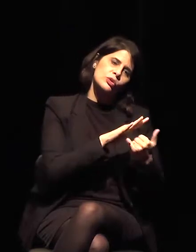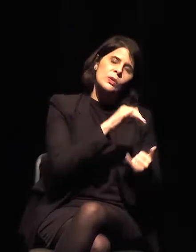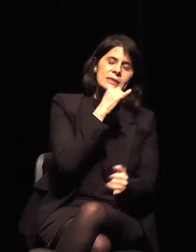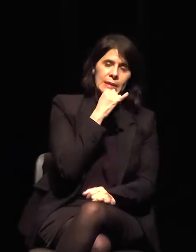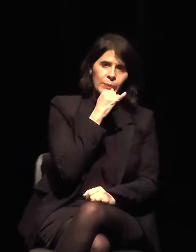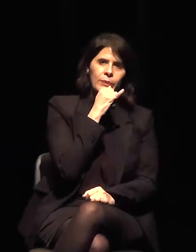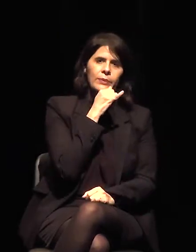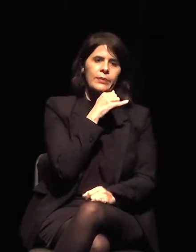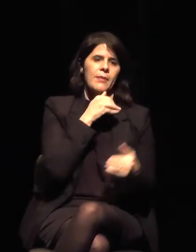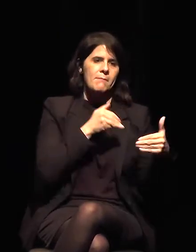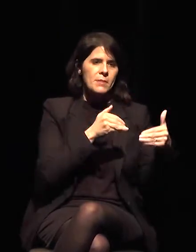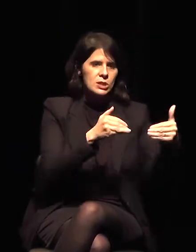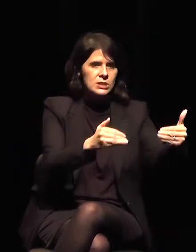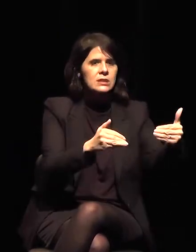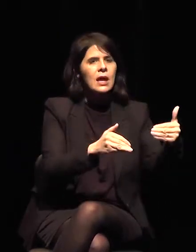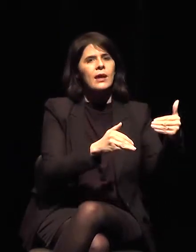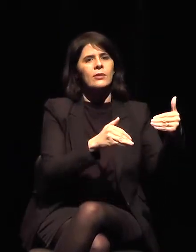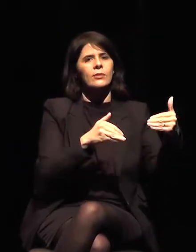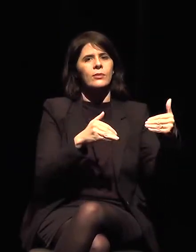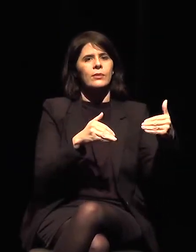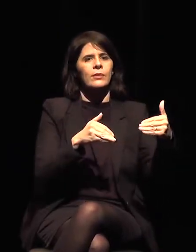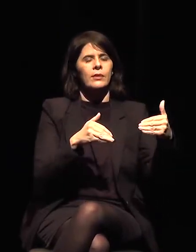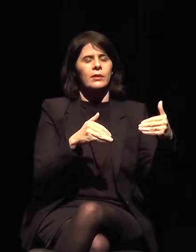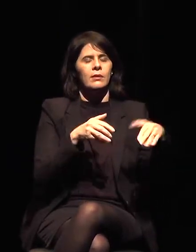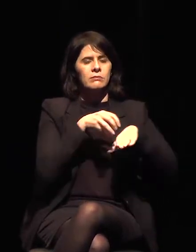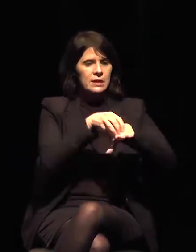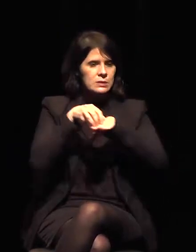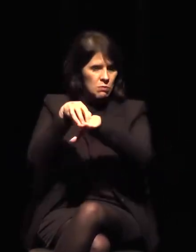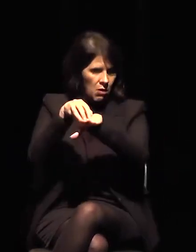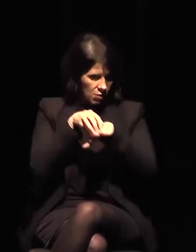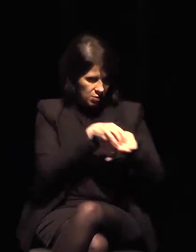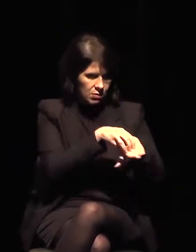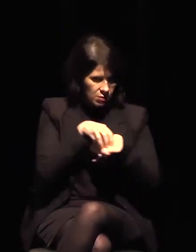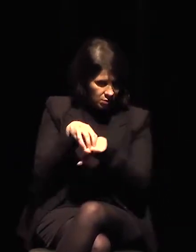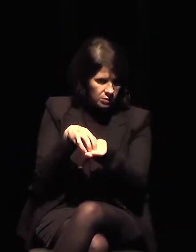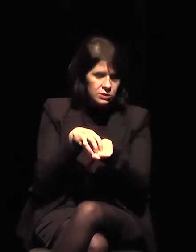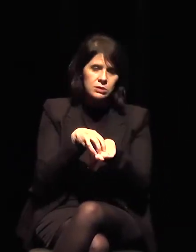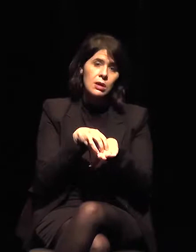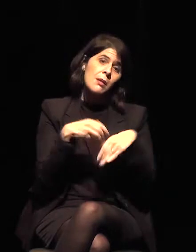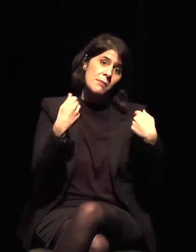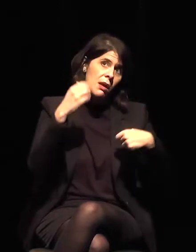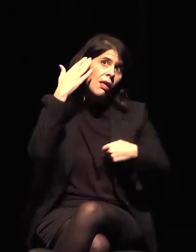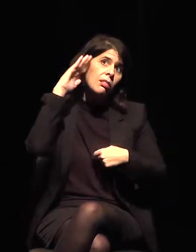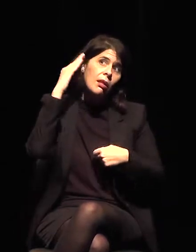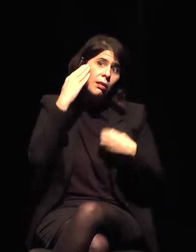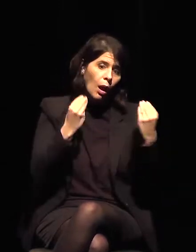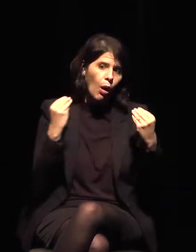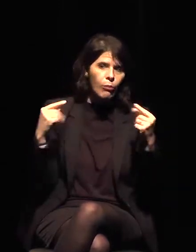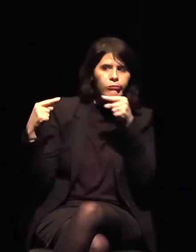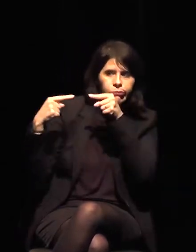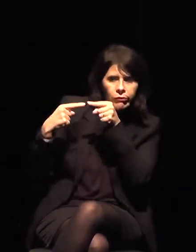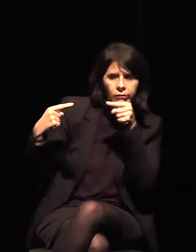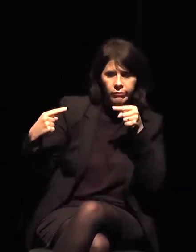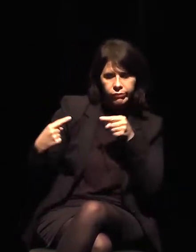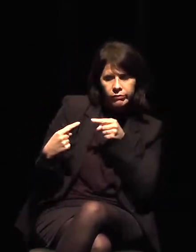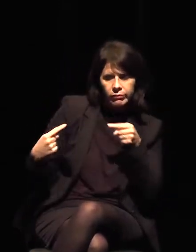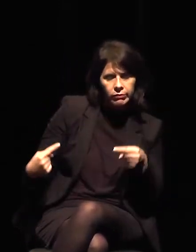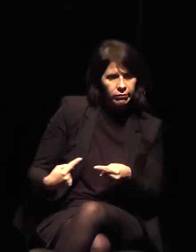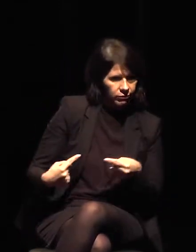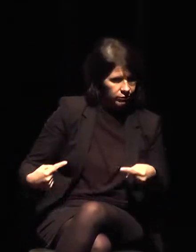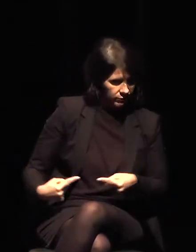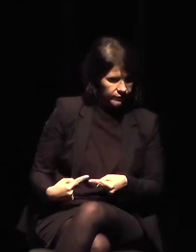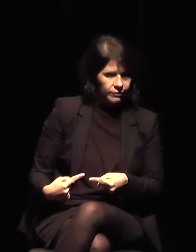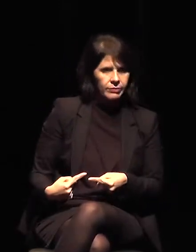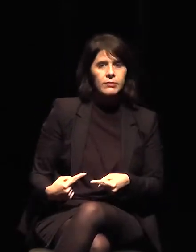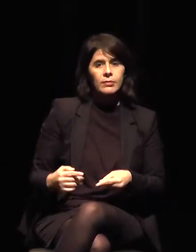Tenemos que entender de qué manera podremos estar alineados, porque aún las dos noticias, bueno, las negativas